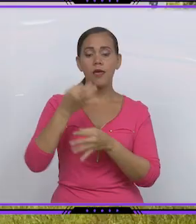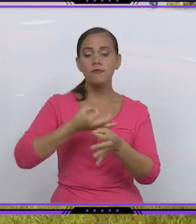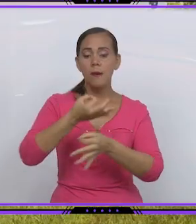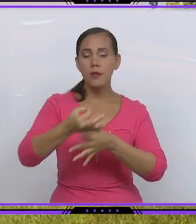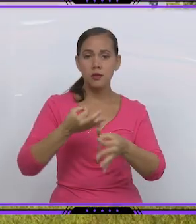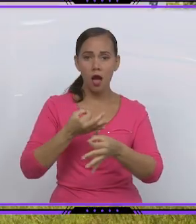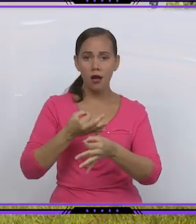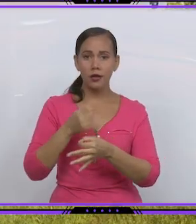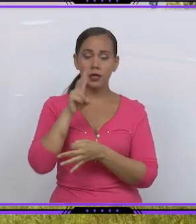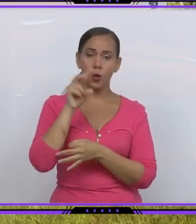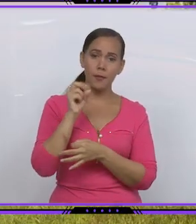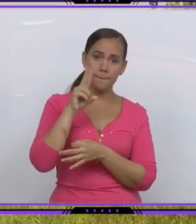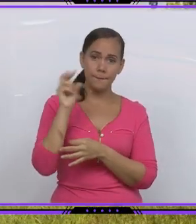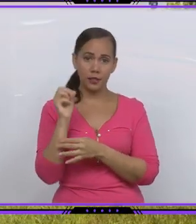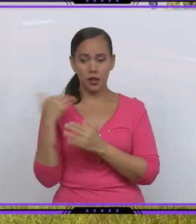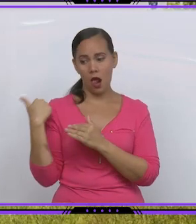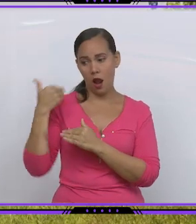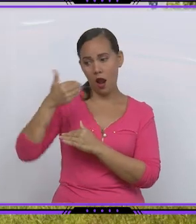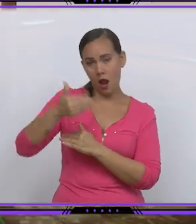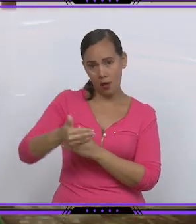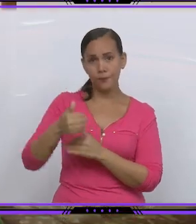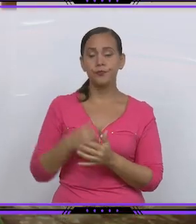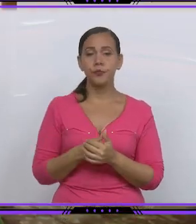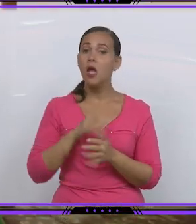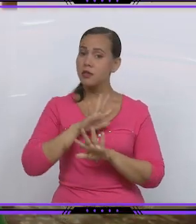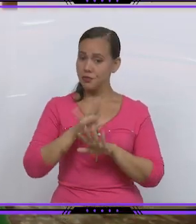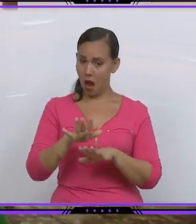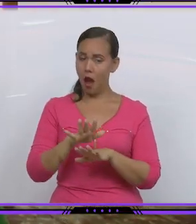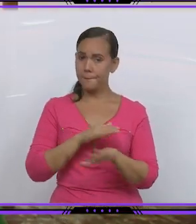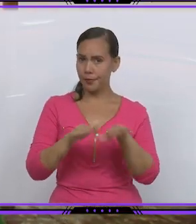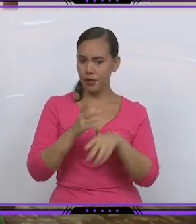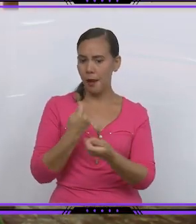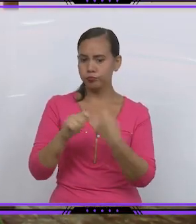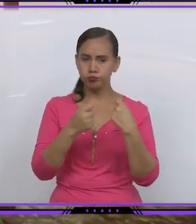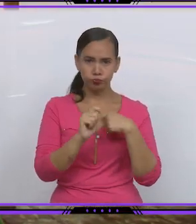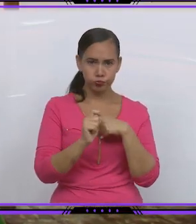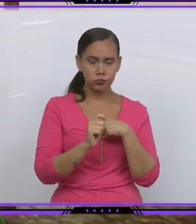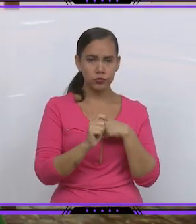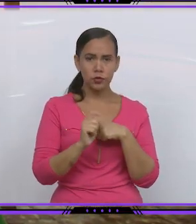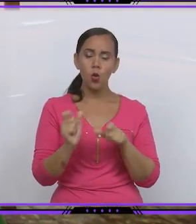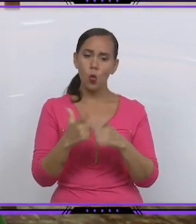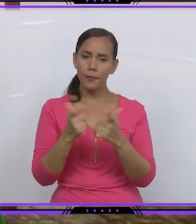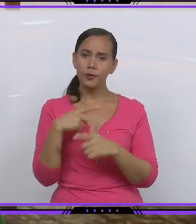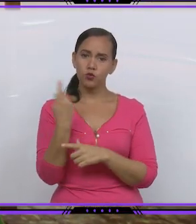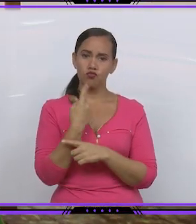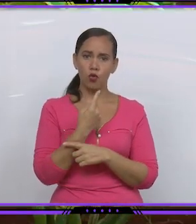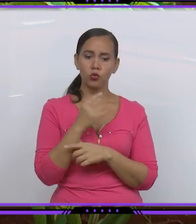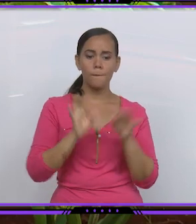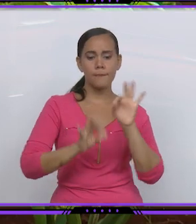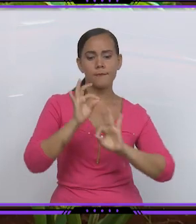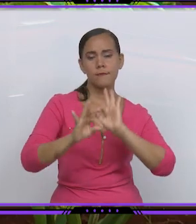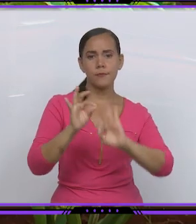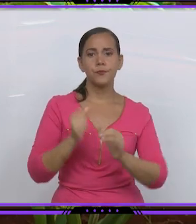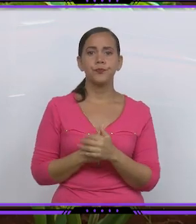con 12 kilogramos ya de semillas procesadas listas para comercialización y para el cumplimiento de nuestros planes de reforestación.